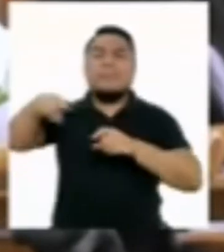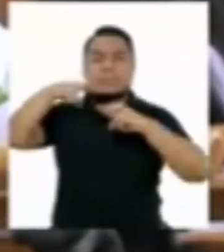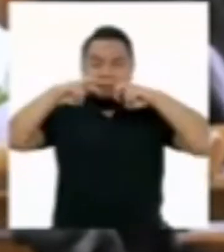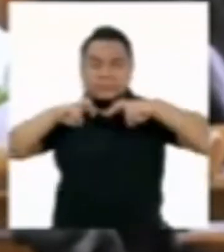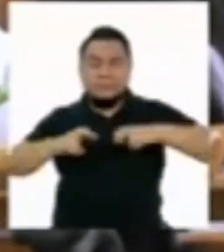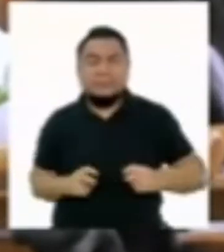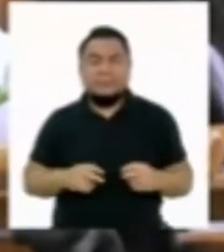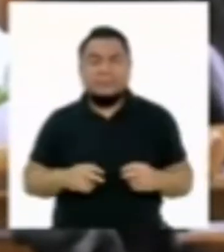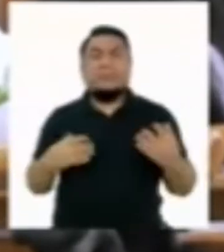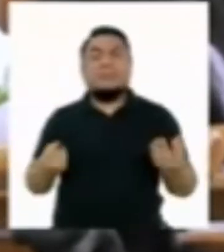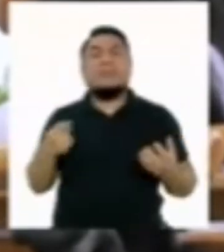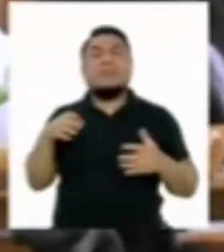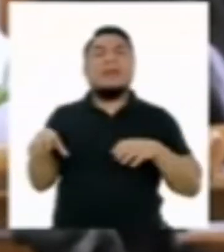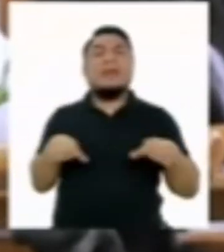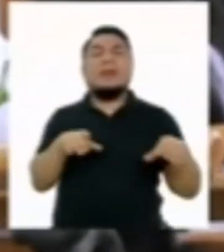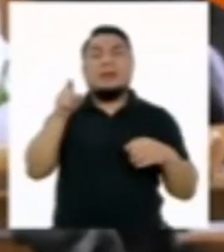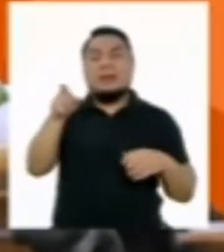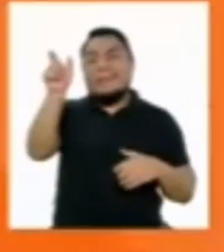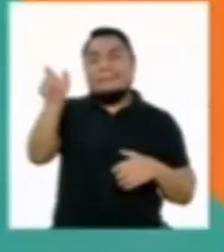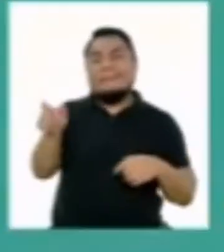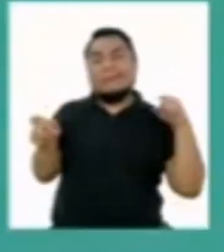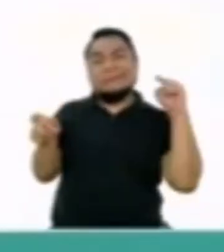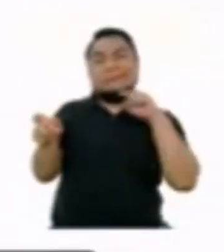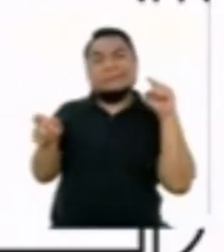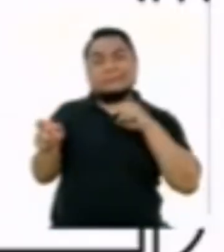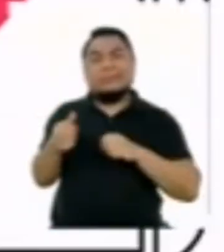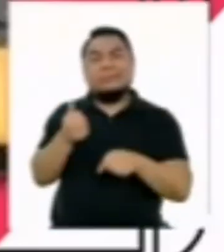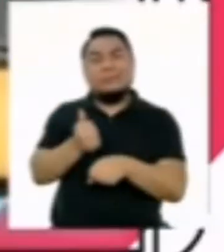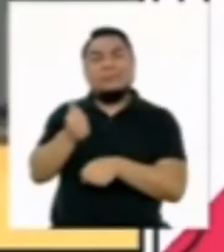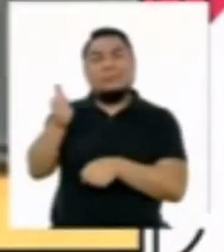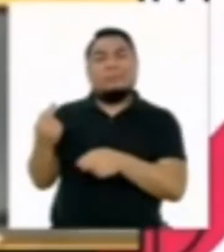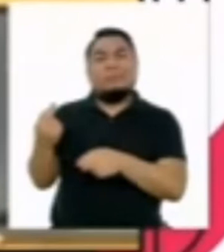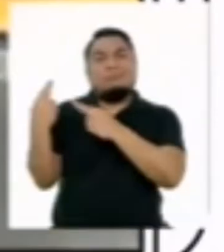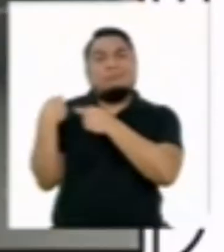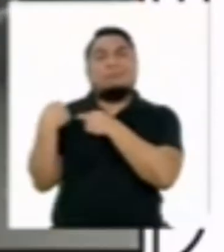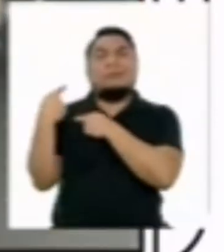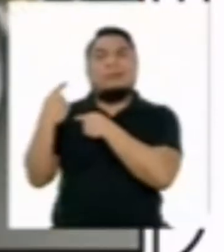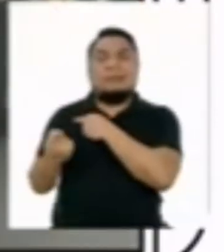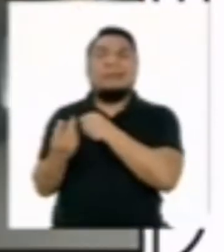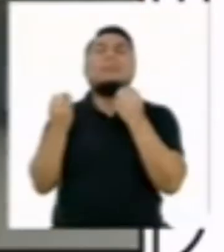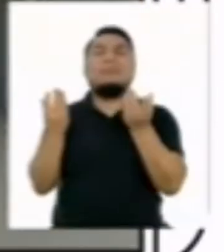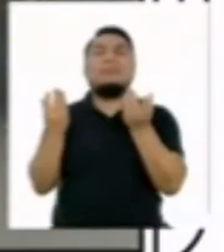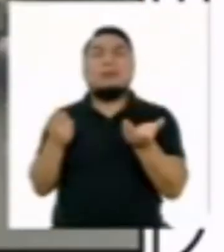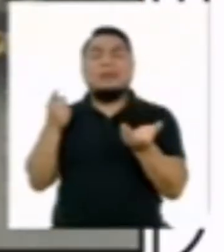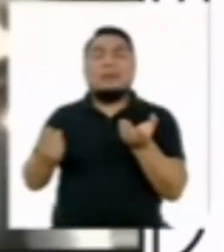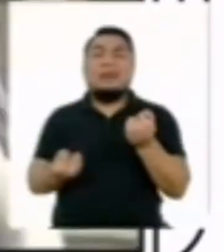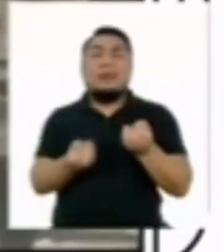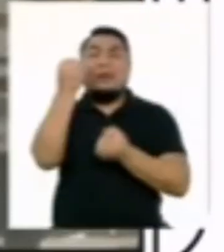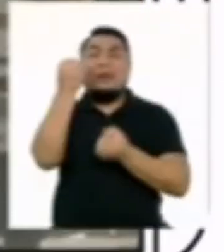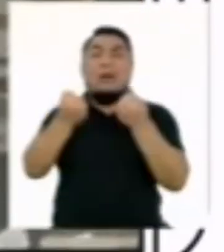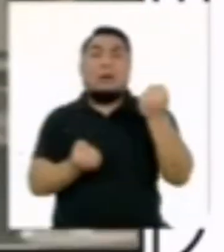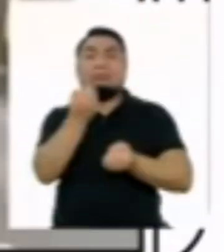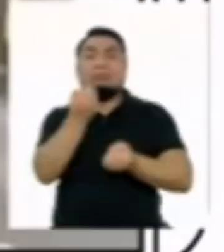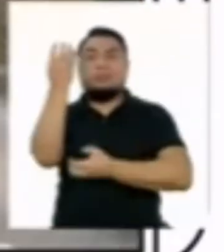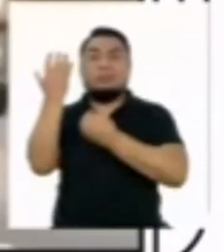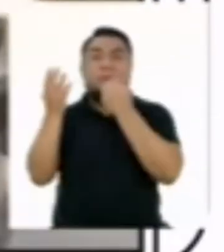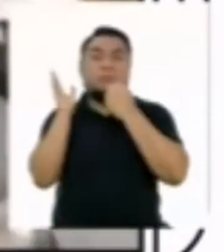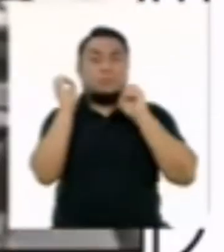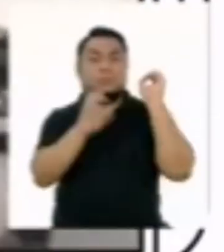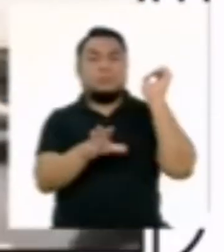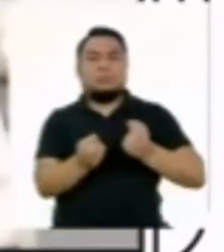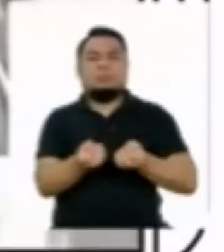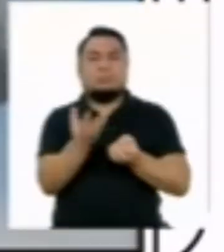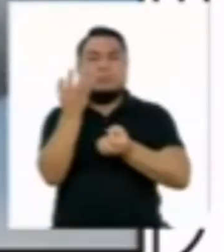decir, a las actividades generadas por el ser humano. Entonces, las concentraciones específicamente de CO2 en la atmósfera se han